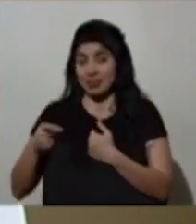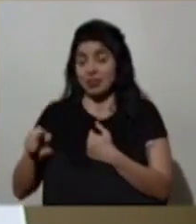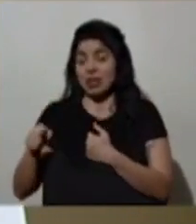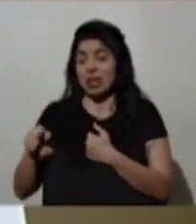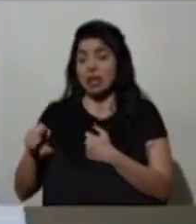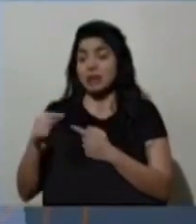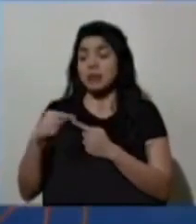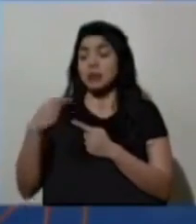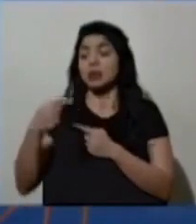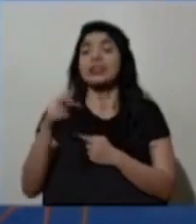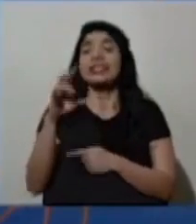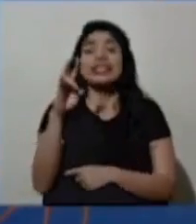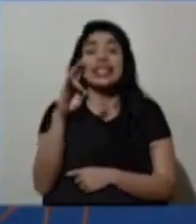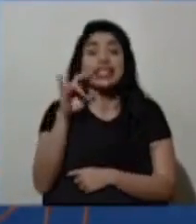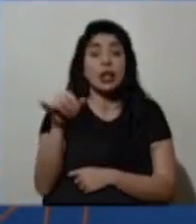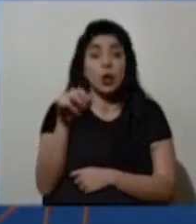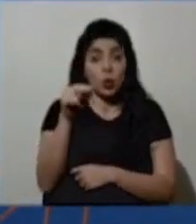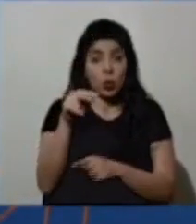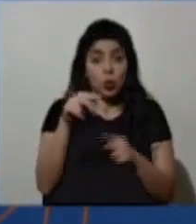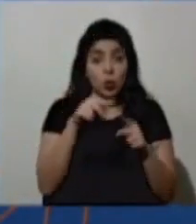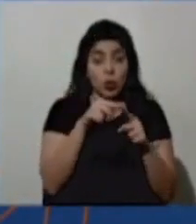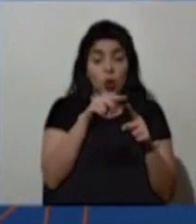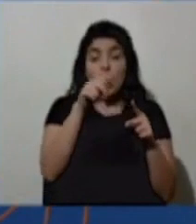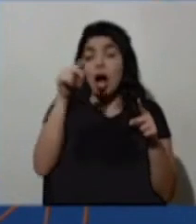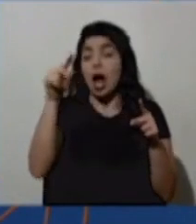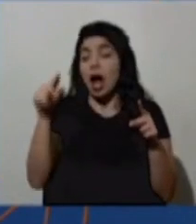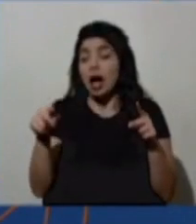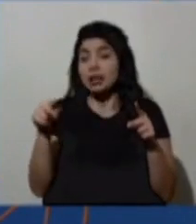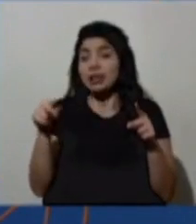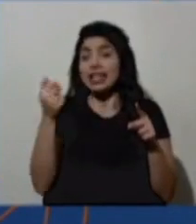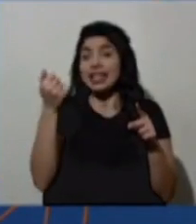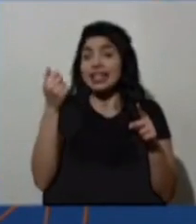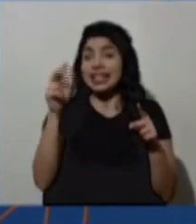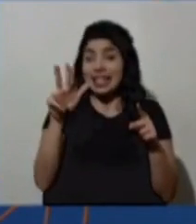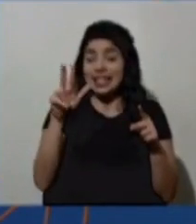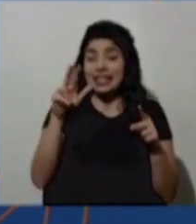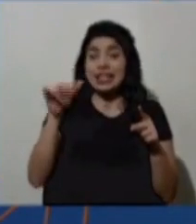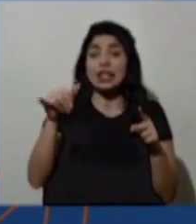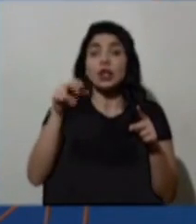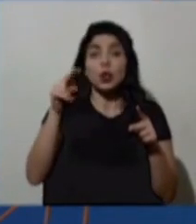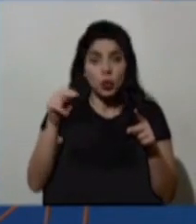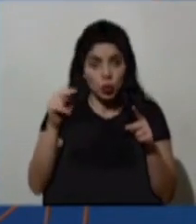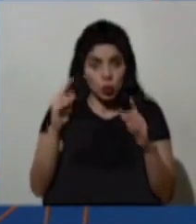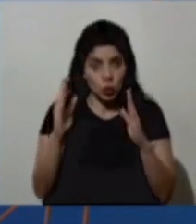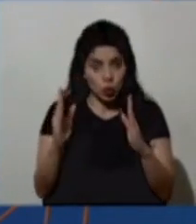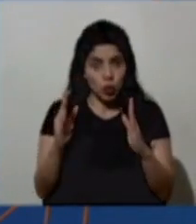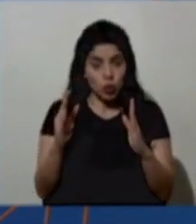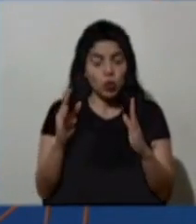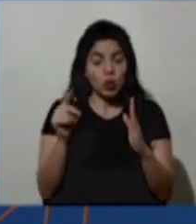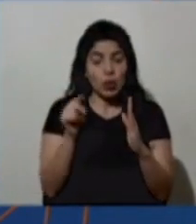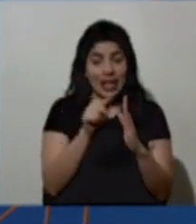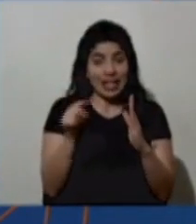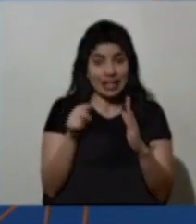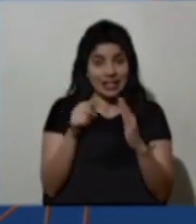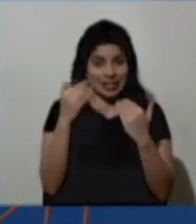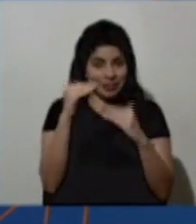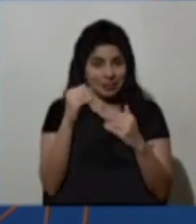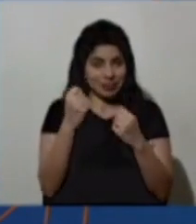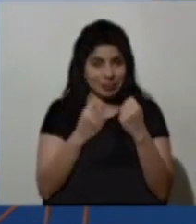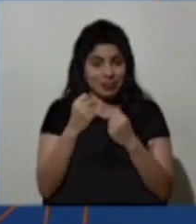7 de junio y hasta el próximo 13 de junio, vamos a